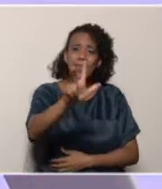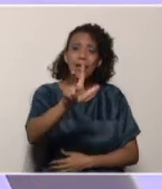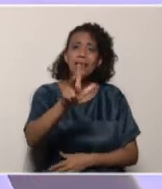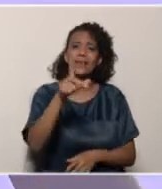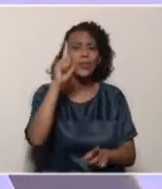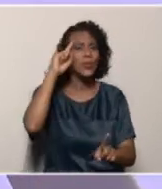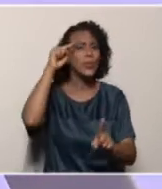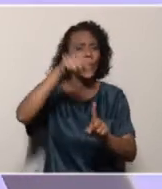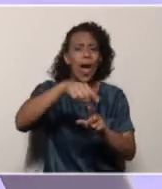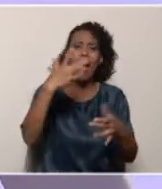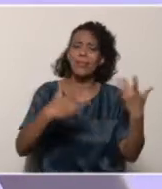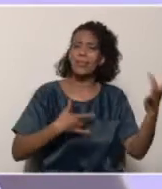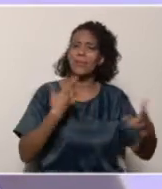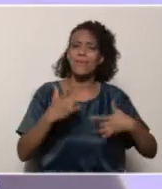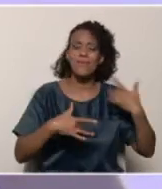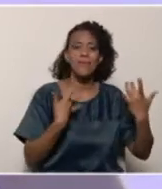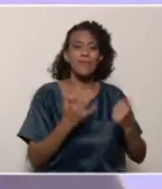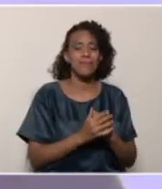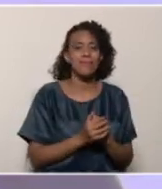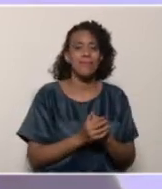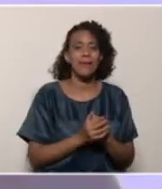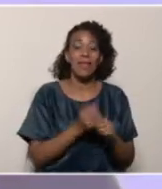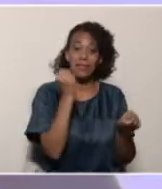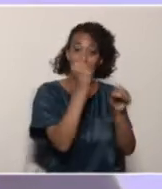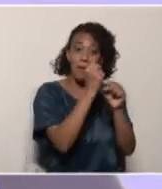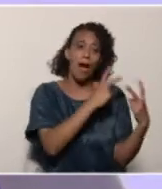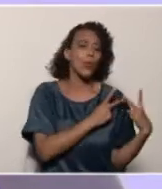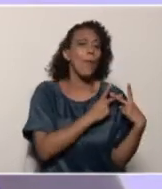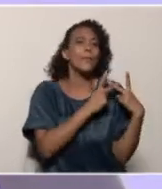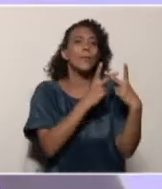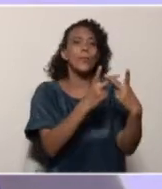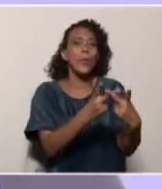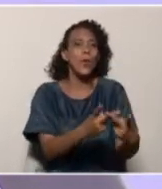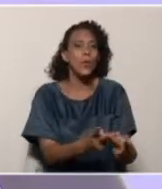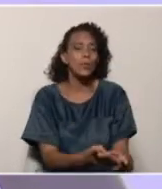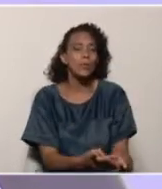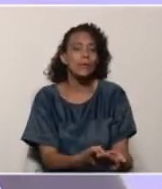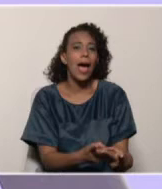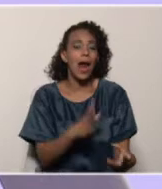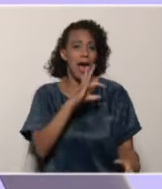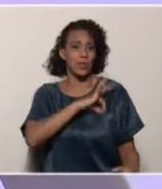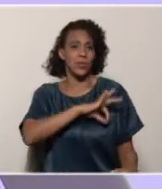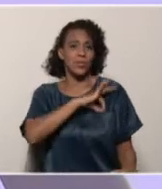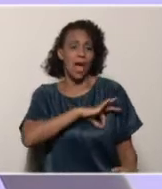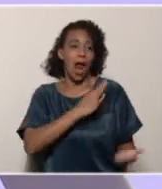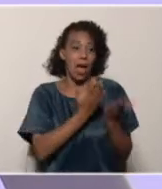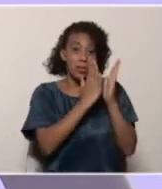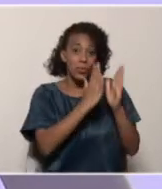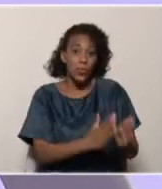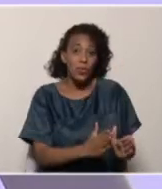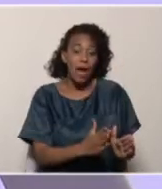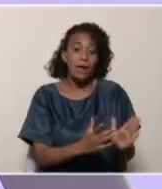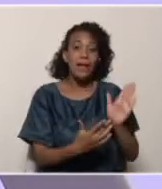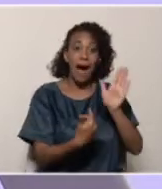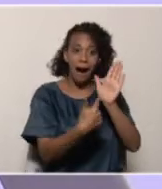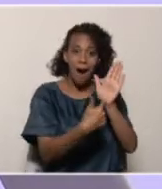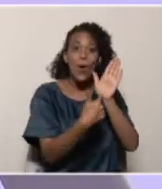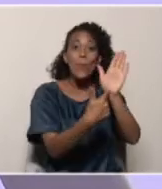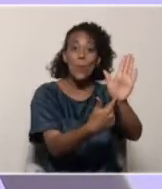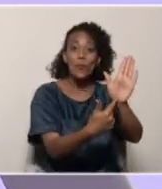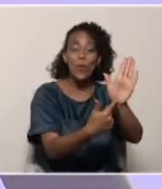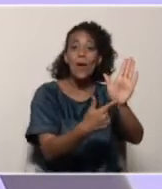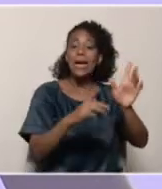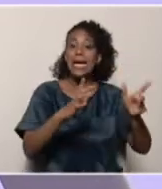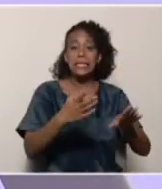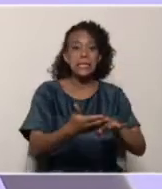este trabajo o estas actividades de trabajo voluntario. Todas estas acciones sociales que los estudiantes tienen que dejar como huella, como marca,